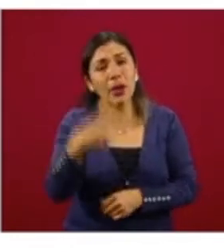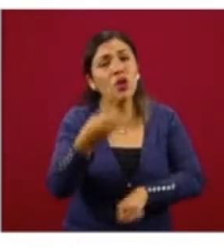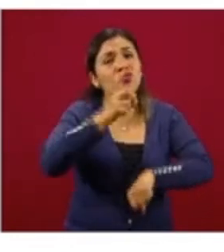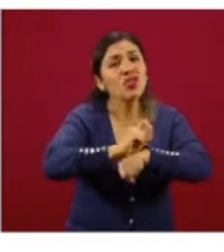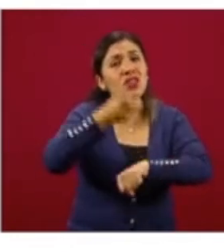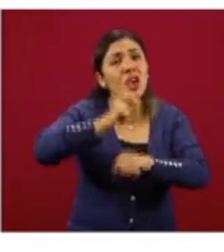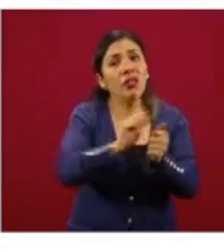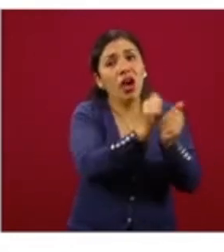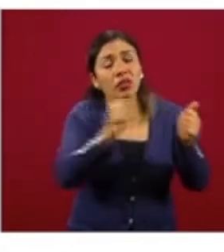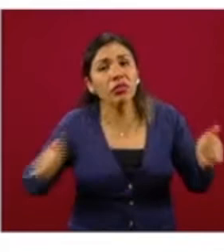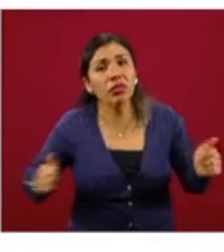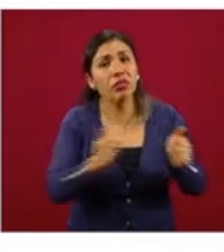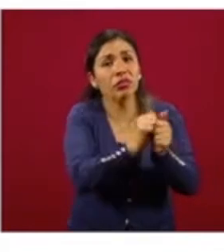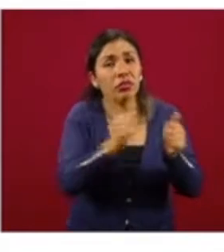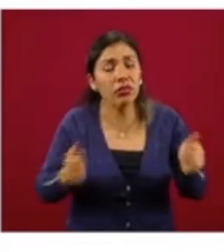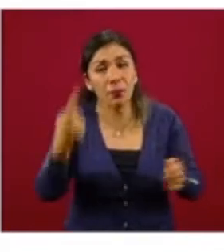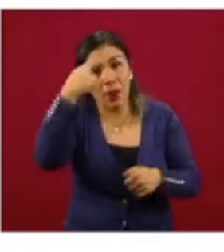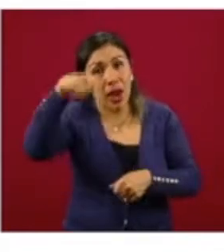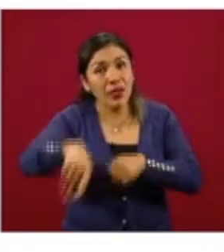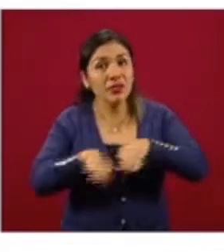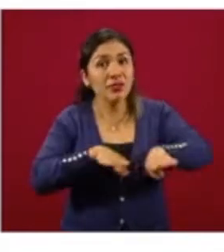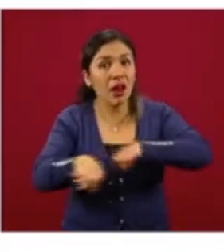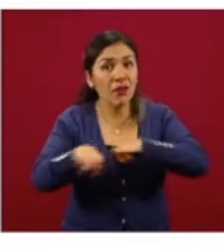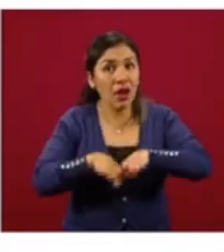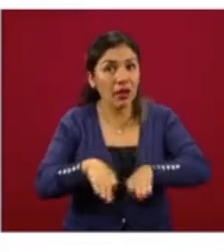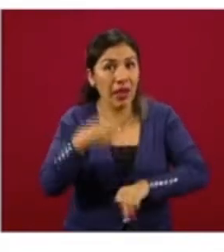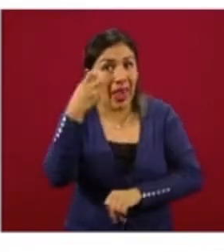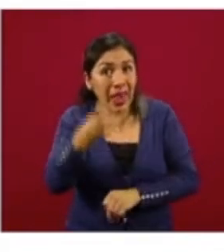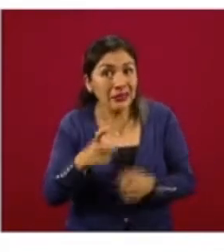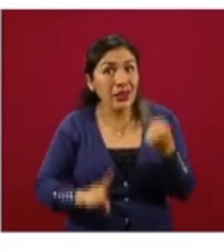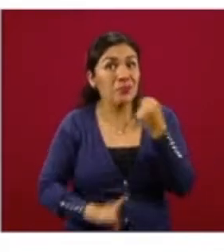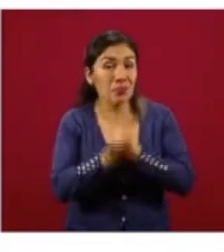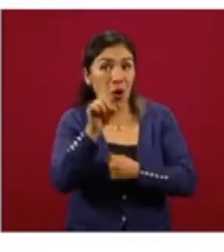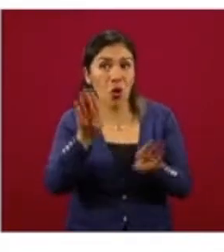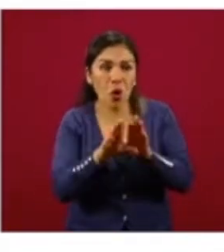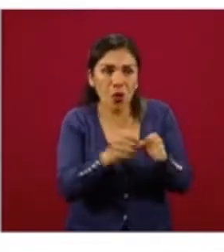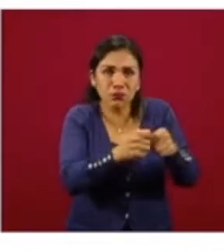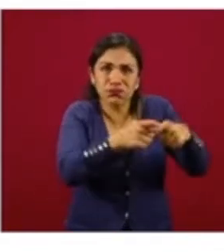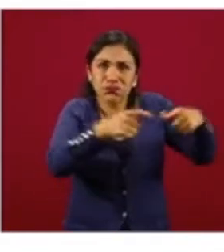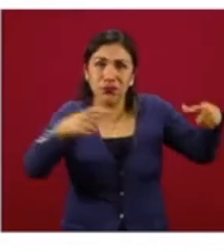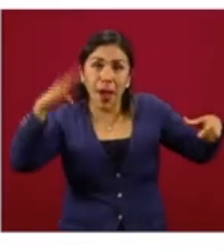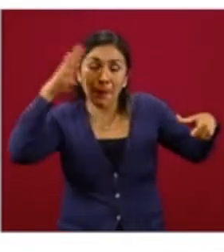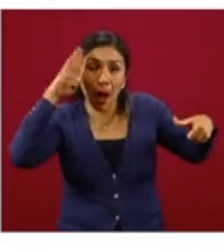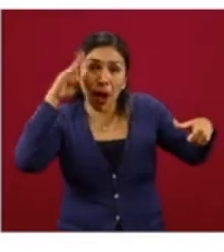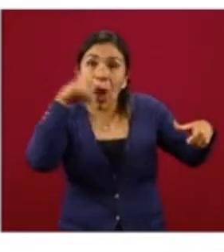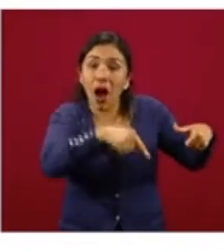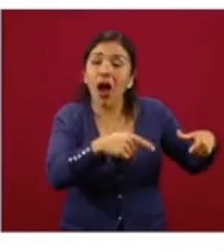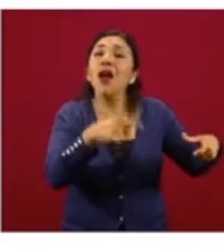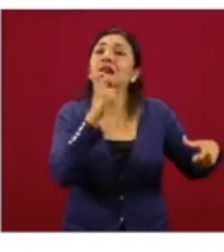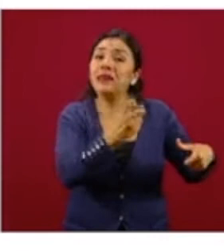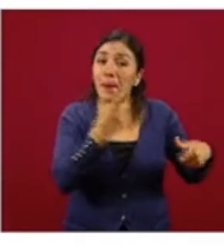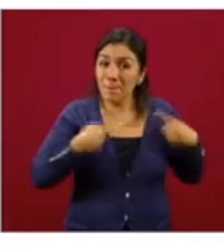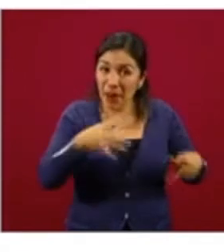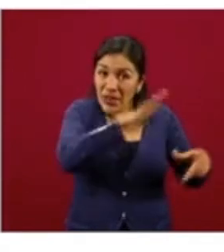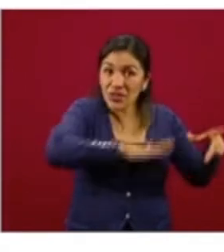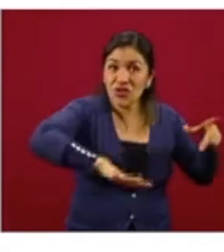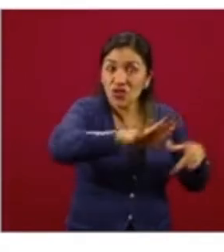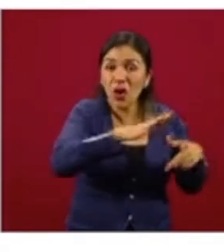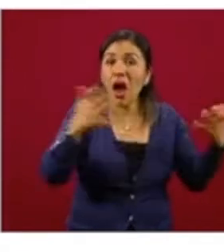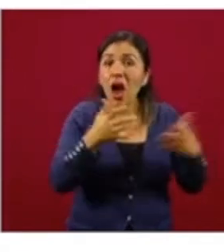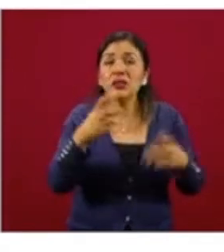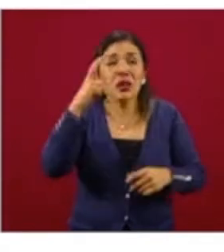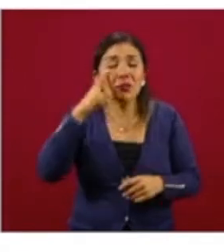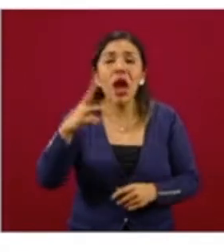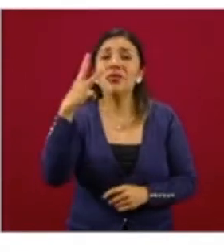días a trabajar. Estamos hablando, además, las consecuencias de este crecimiento. Estamos hablando de que esa población realiza